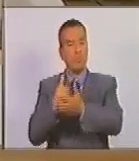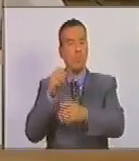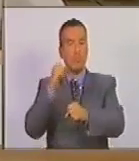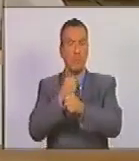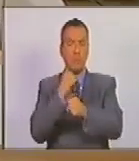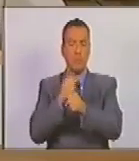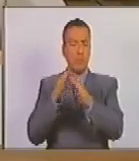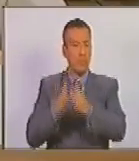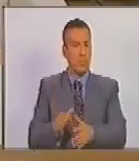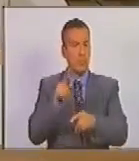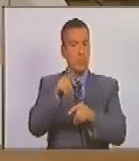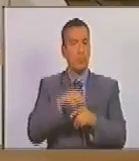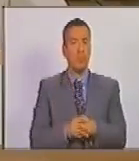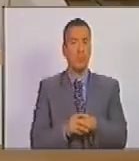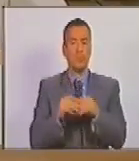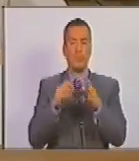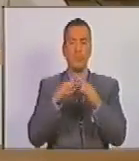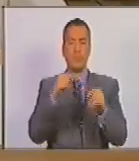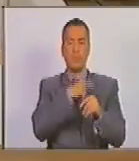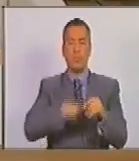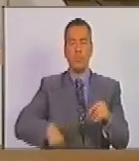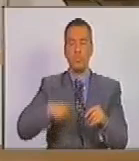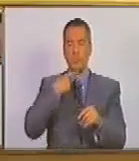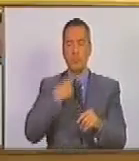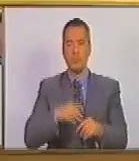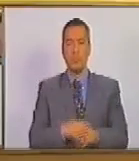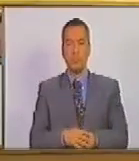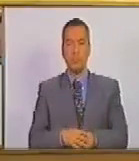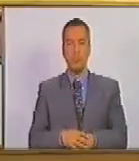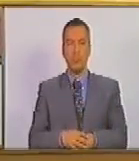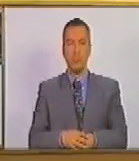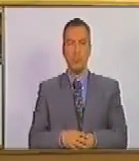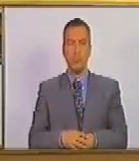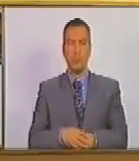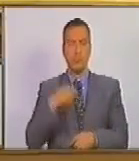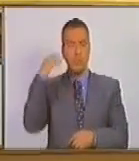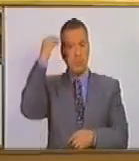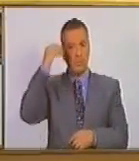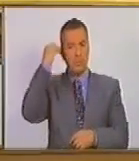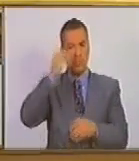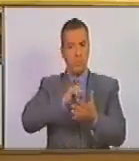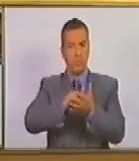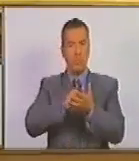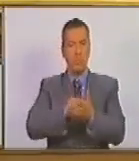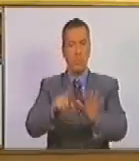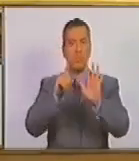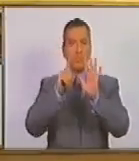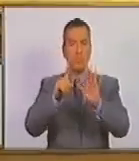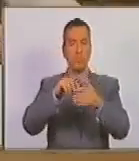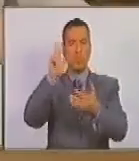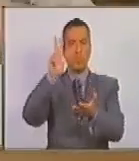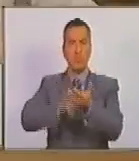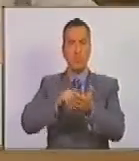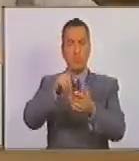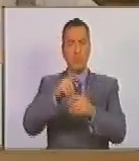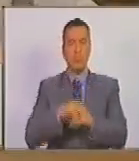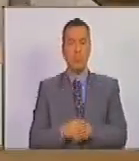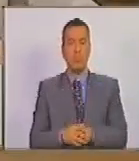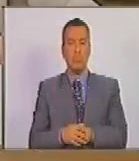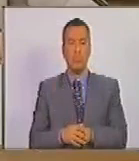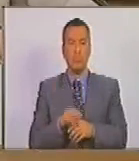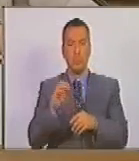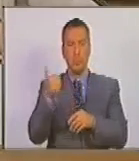trabajadora o trabajador. Es todo, ciudadano presidente. En consideración, artículo 6. Queda aprobado. Siguiente.